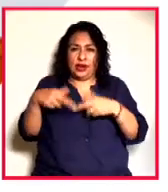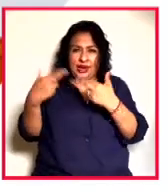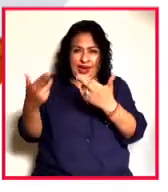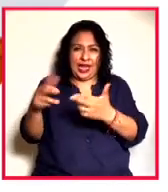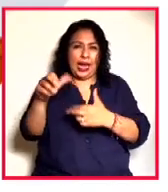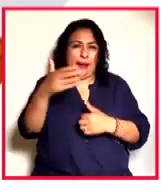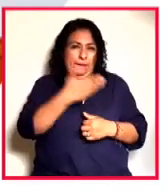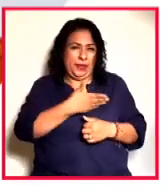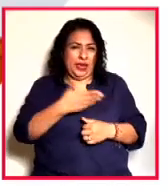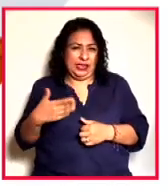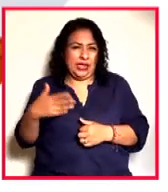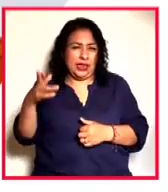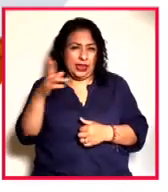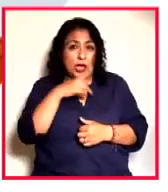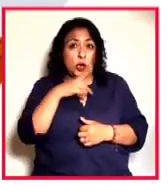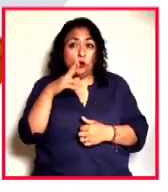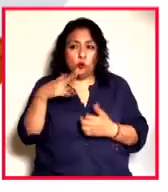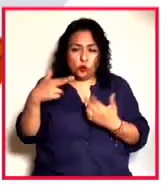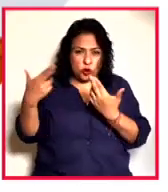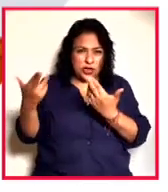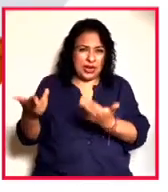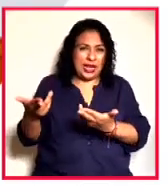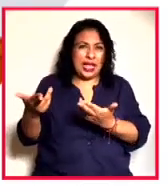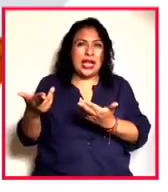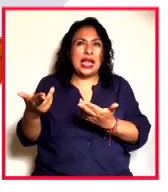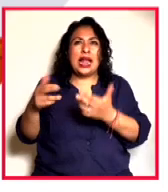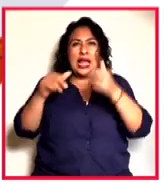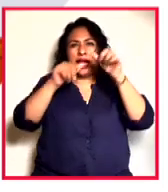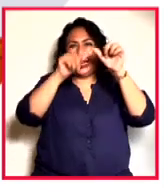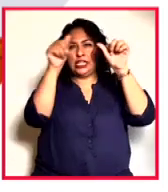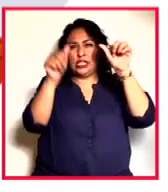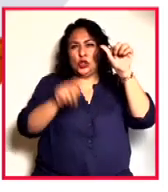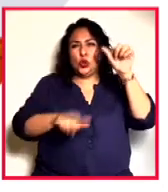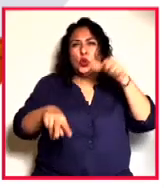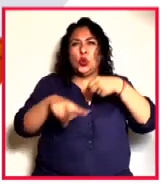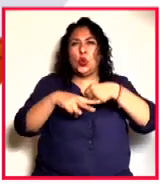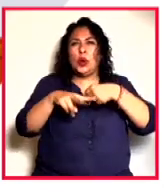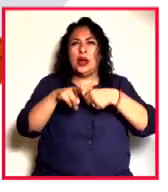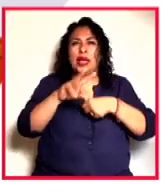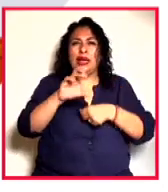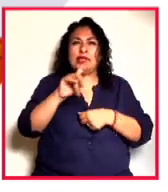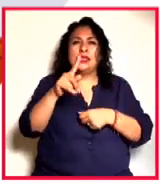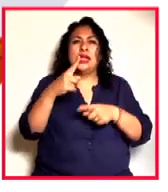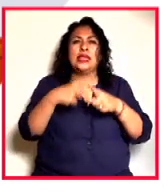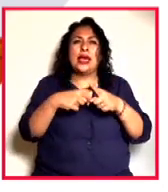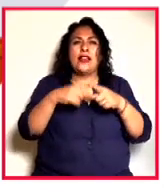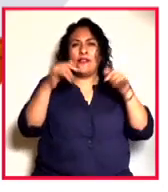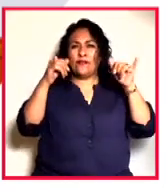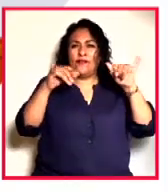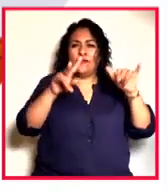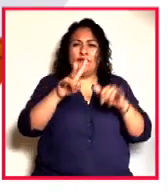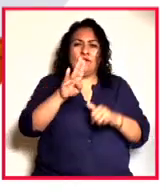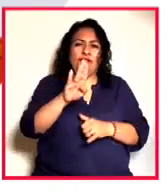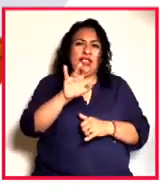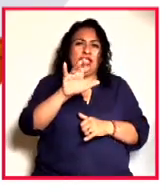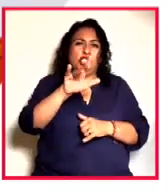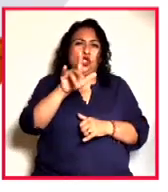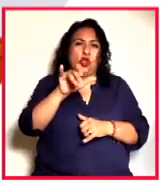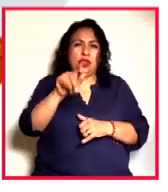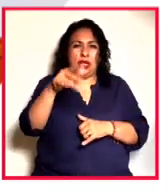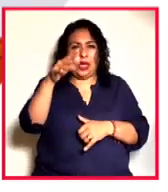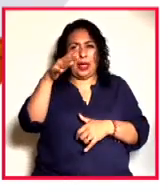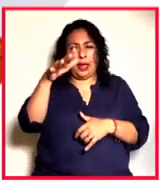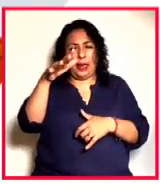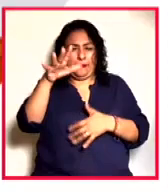mandatario ruso una escultura en cristal del bisonte americano símbolo de fortaleza de